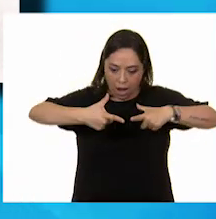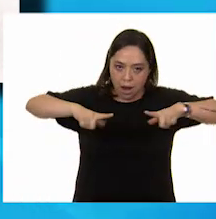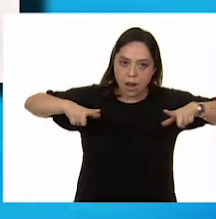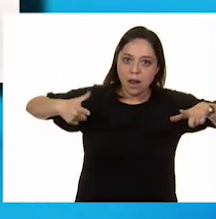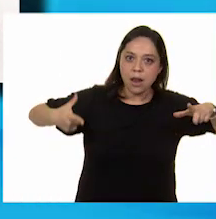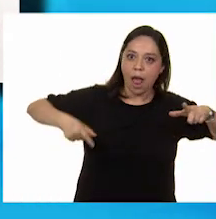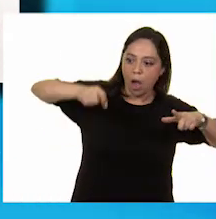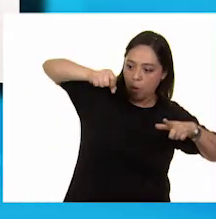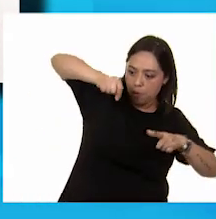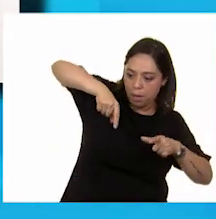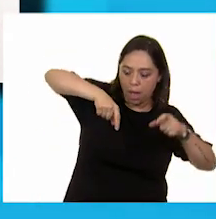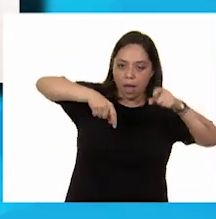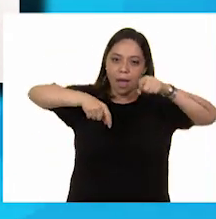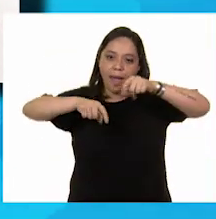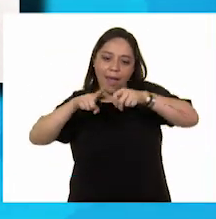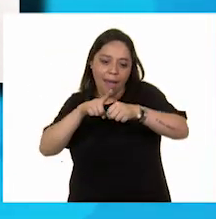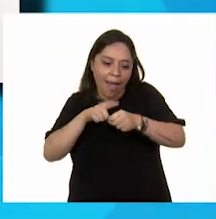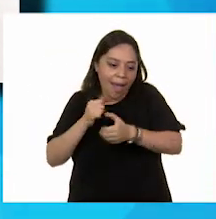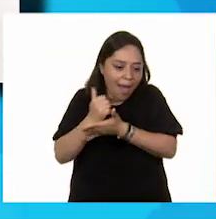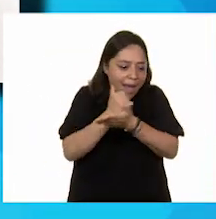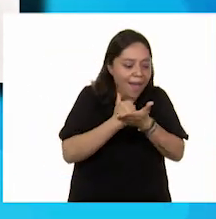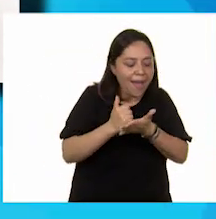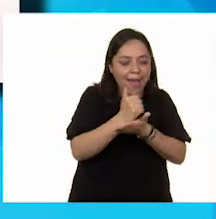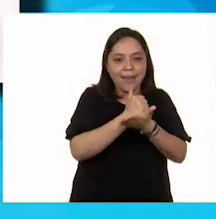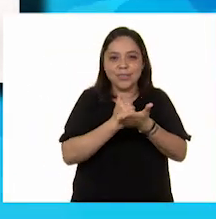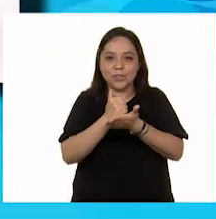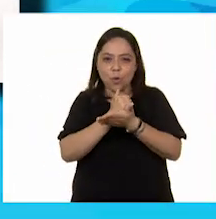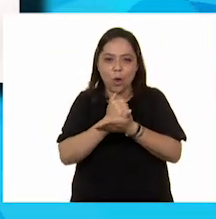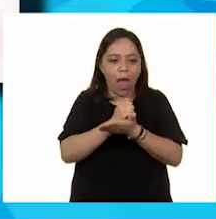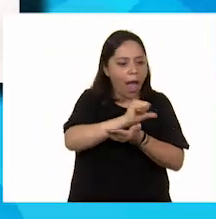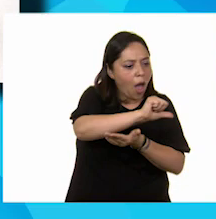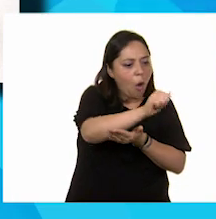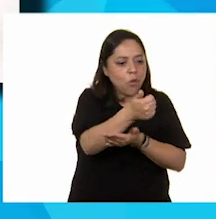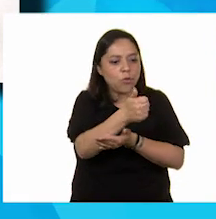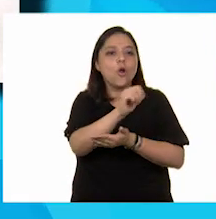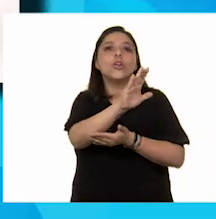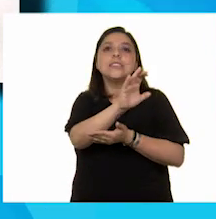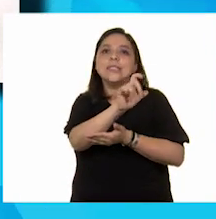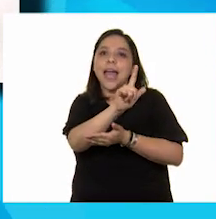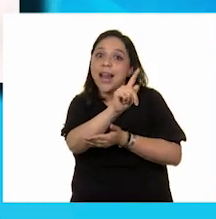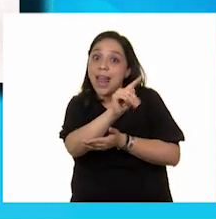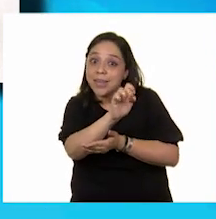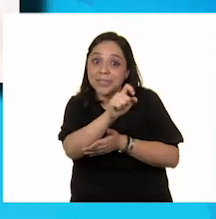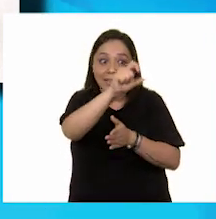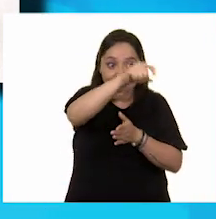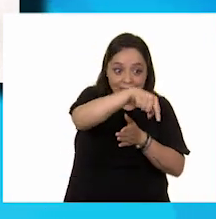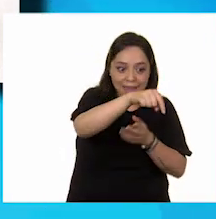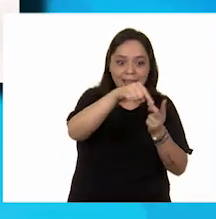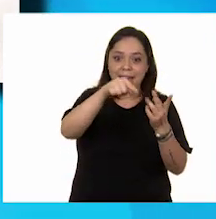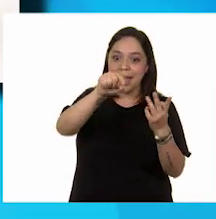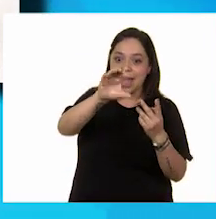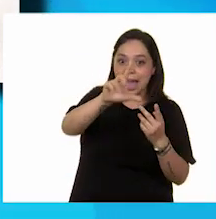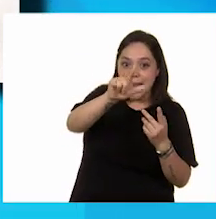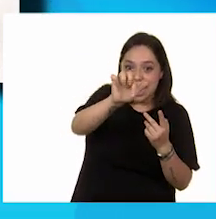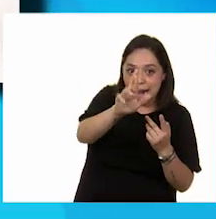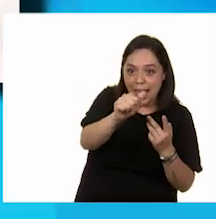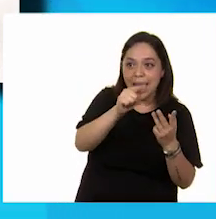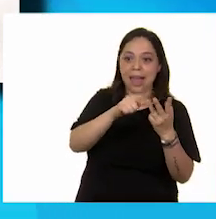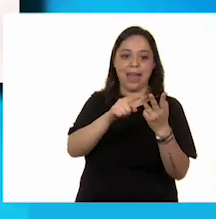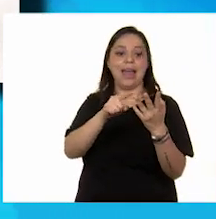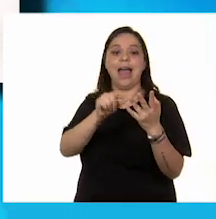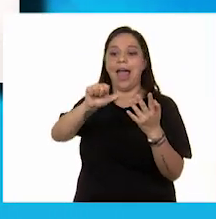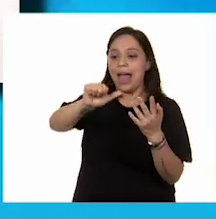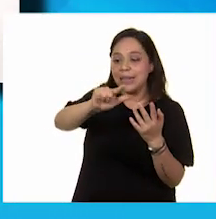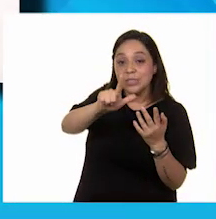Allí conocieron a otras gotitas de agua, a Celeste, a Clara, a Turquesa y